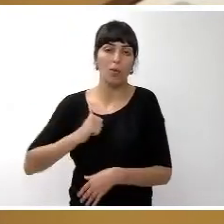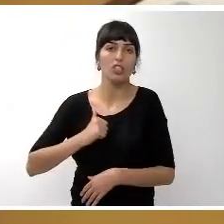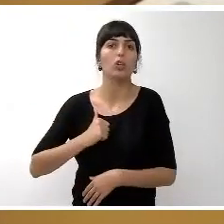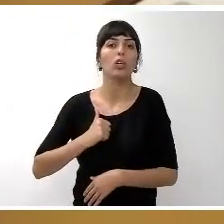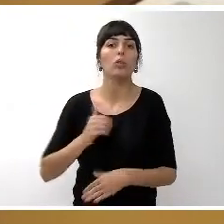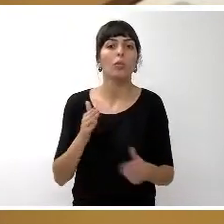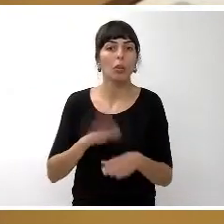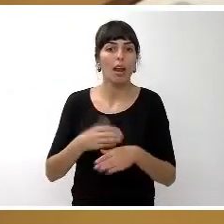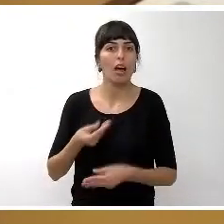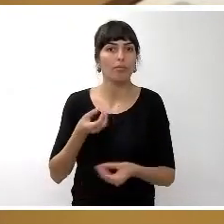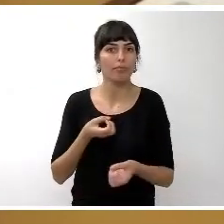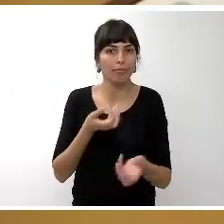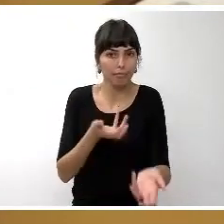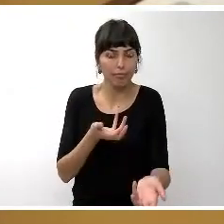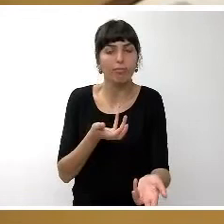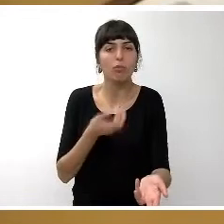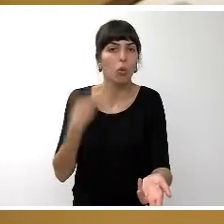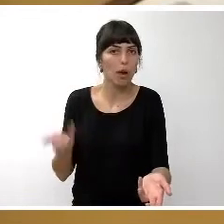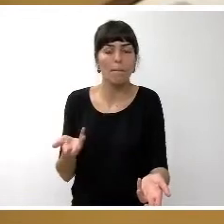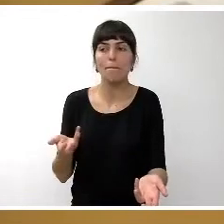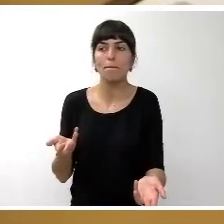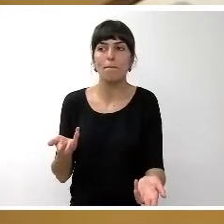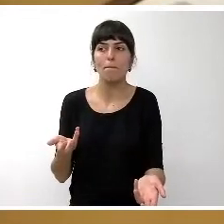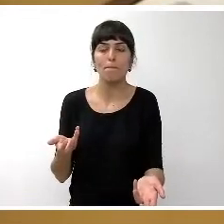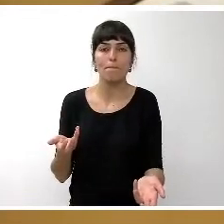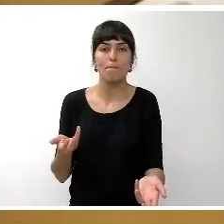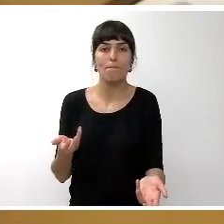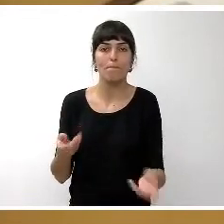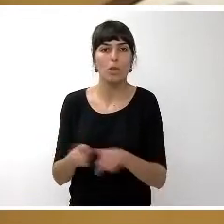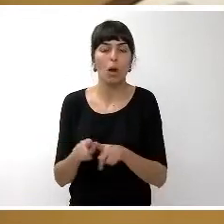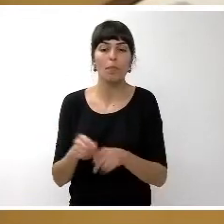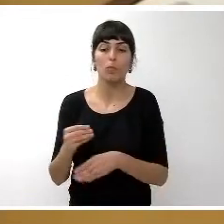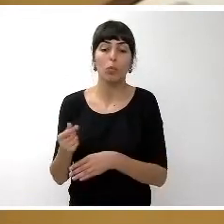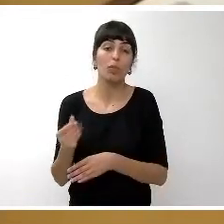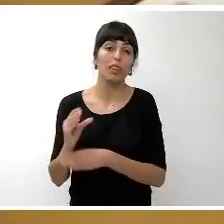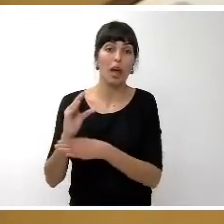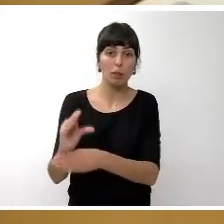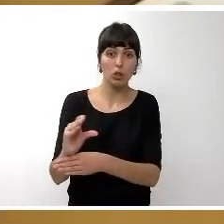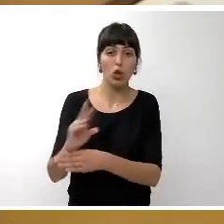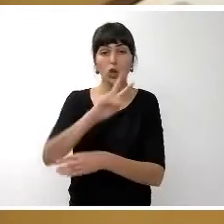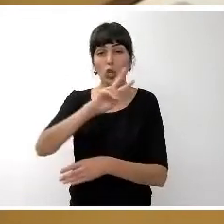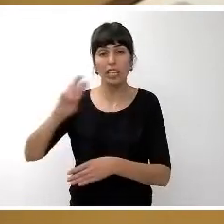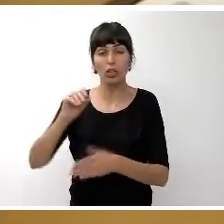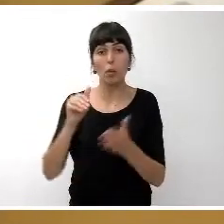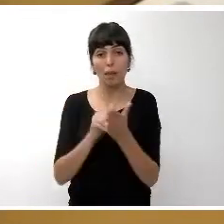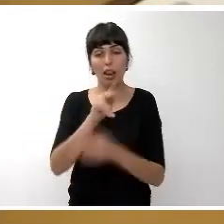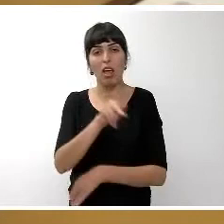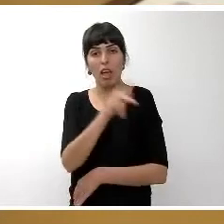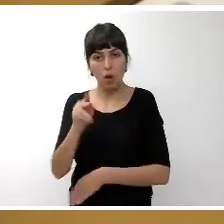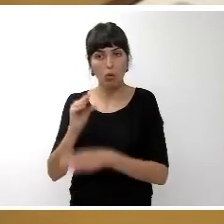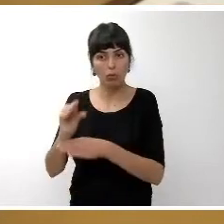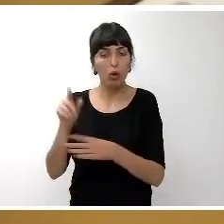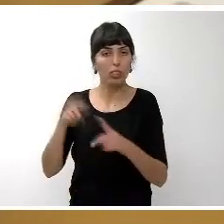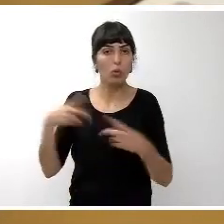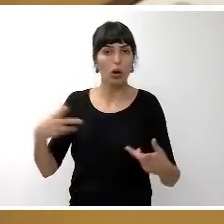así hacerlo que es una apuesta una dotación presupuestaria de 200.000 euros para la